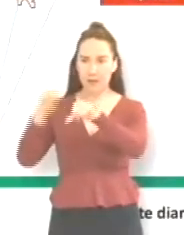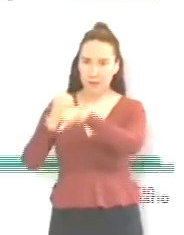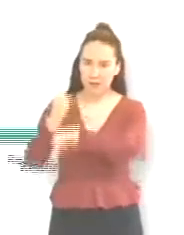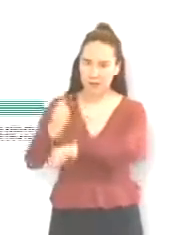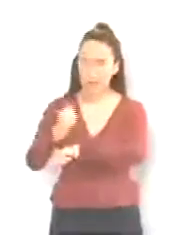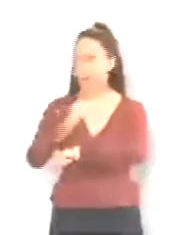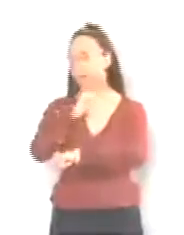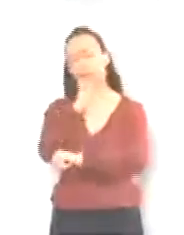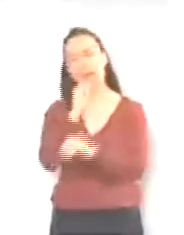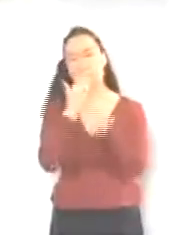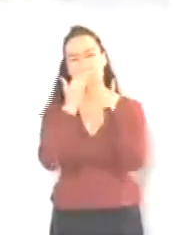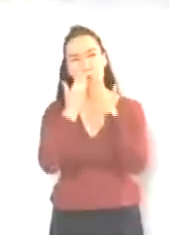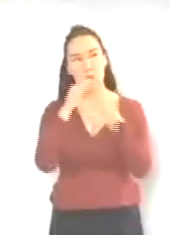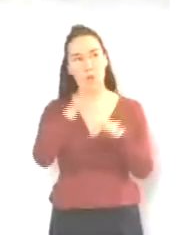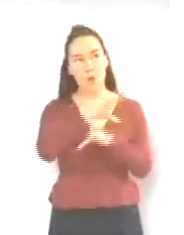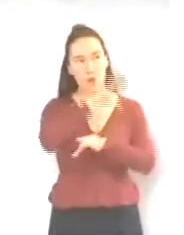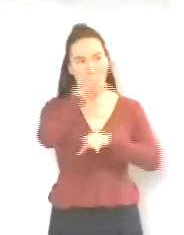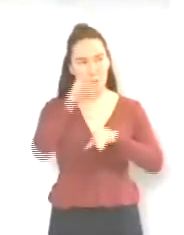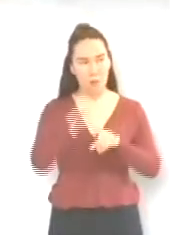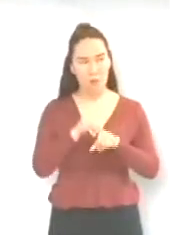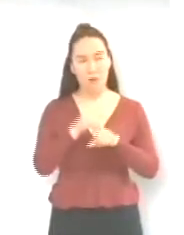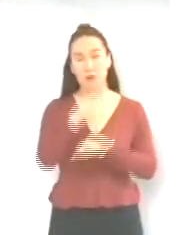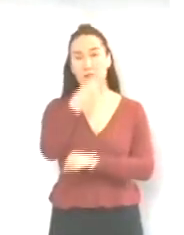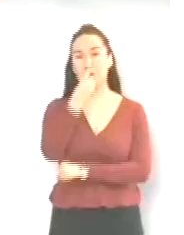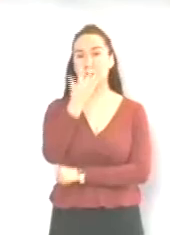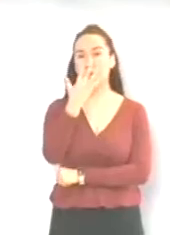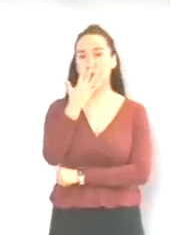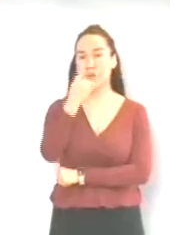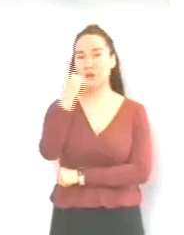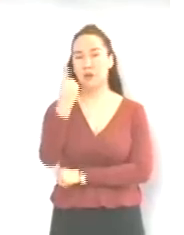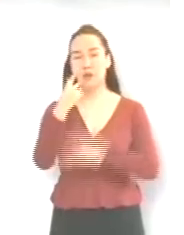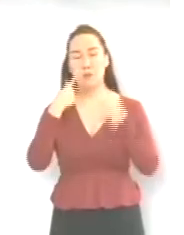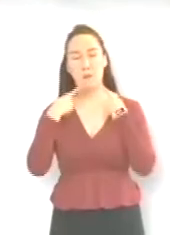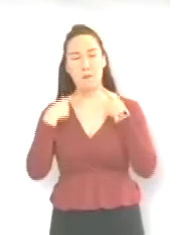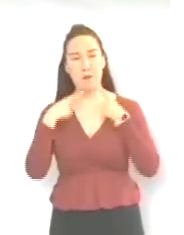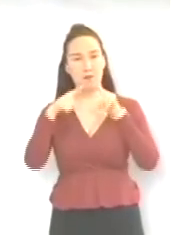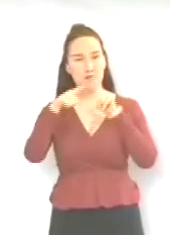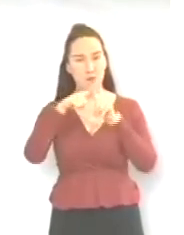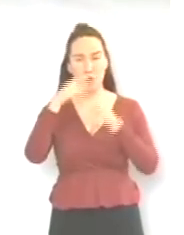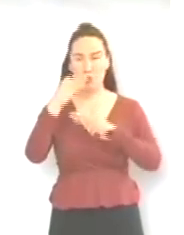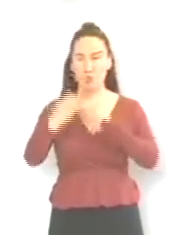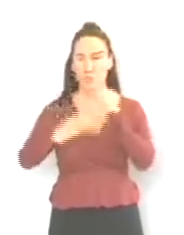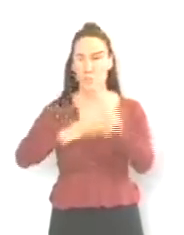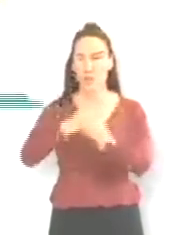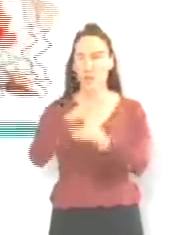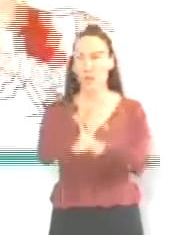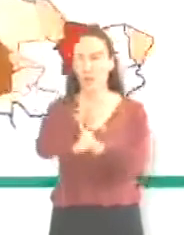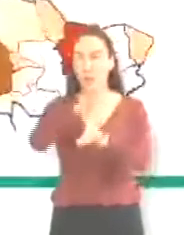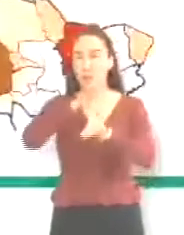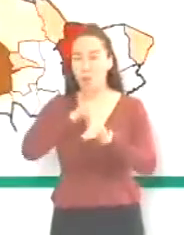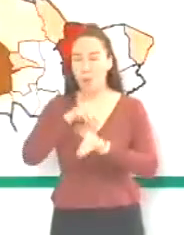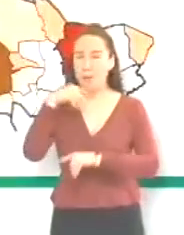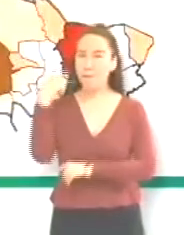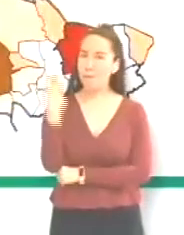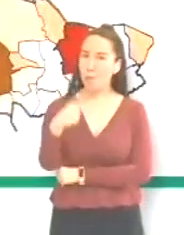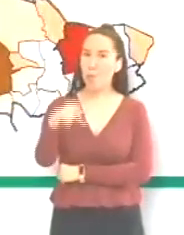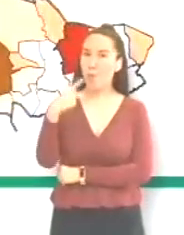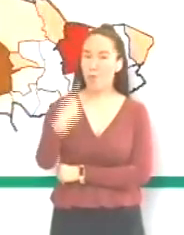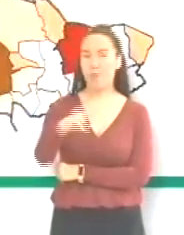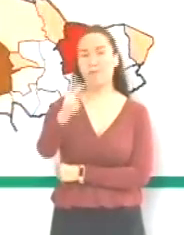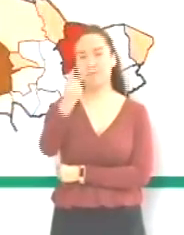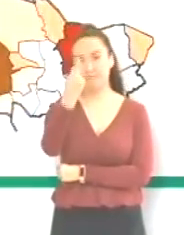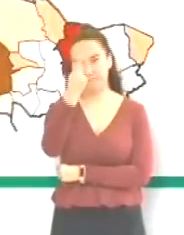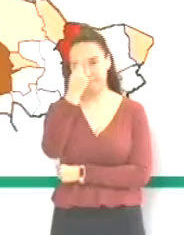y ahí está el total de estas cincuenta, ciento cincuenta y un personas, todas ellas de transmisión local, adquirieron el virus aquí